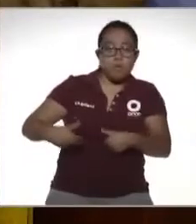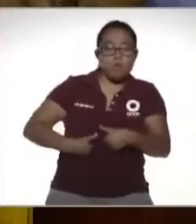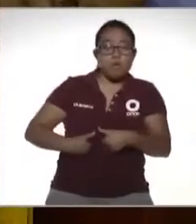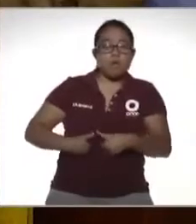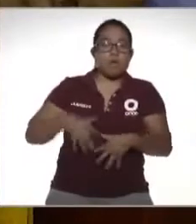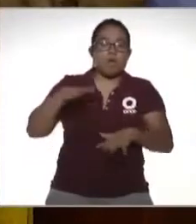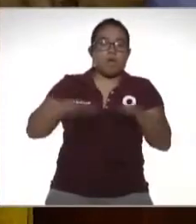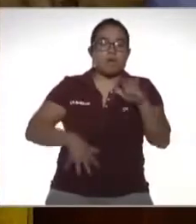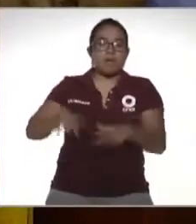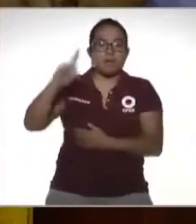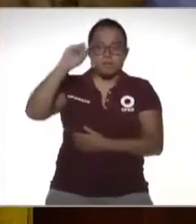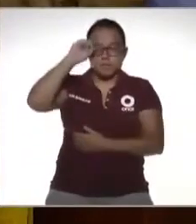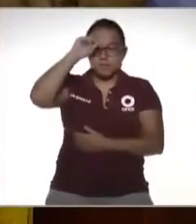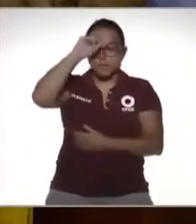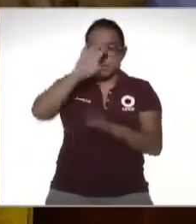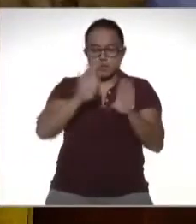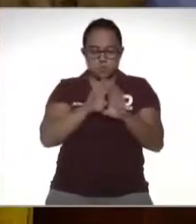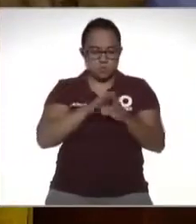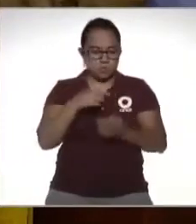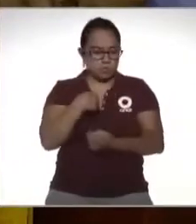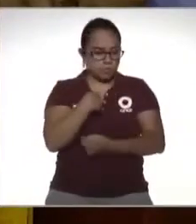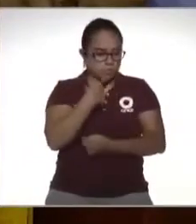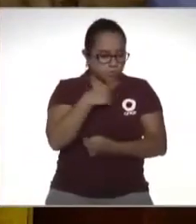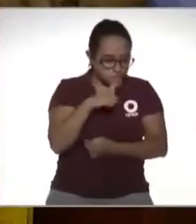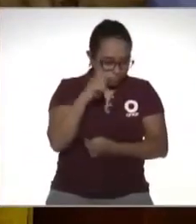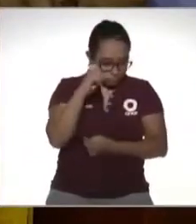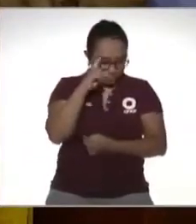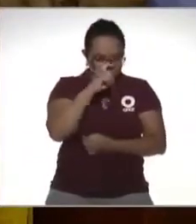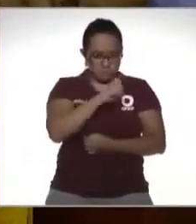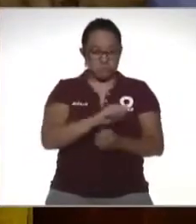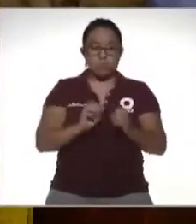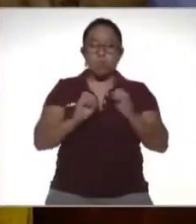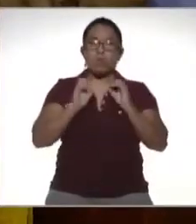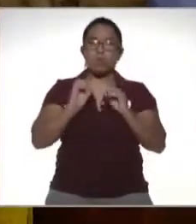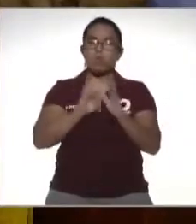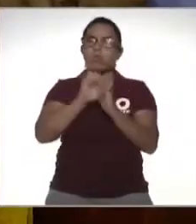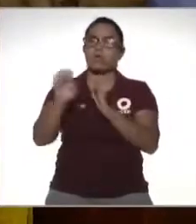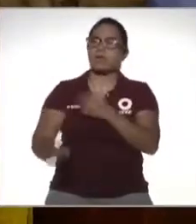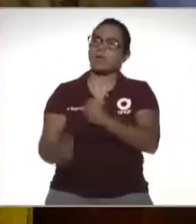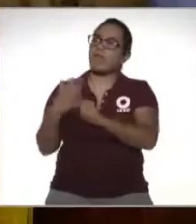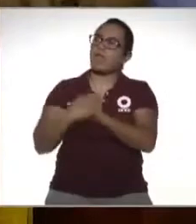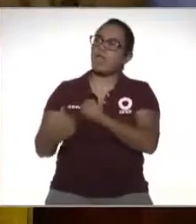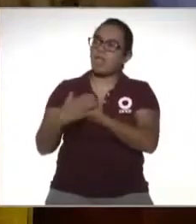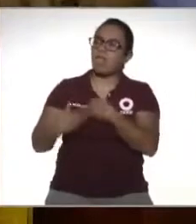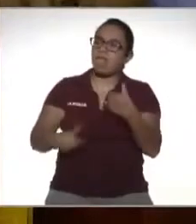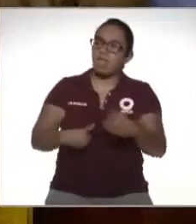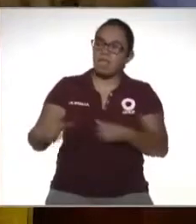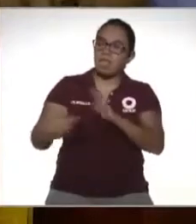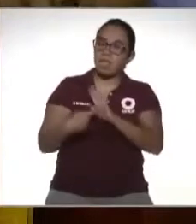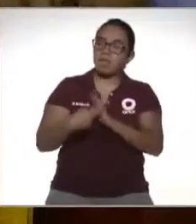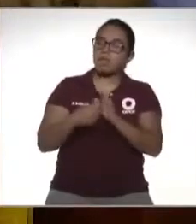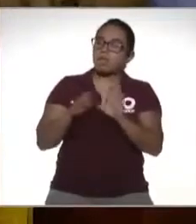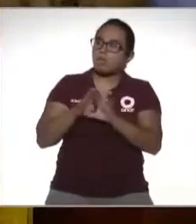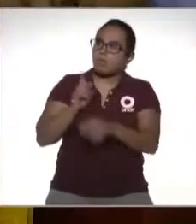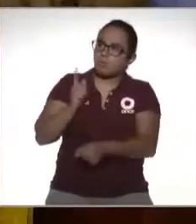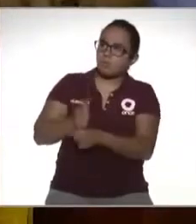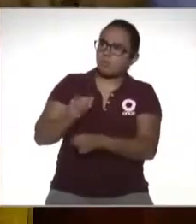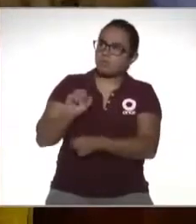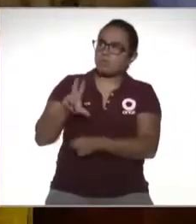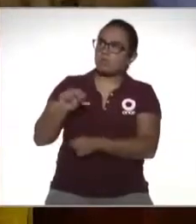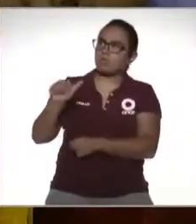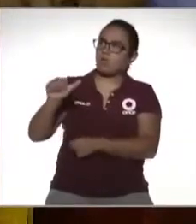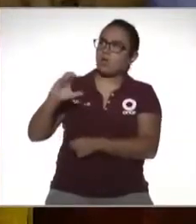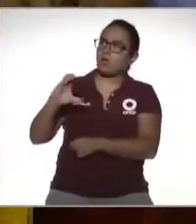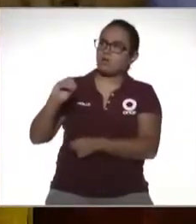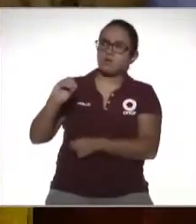estas dificultades para hacer las denuncias también esta dificultad para identificar que son estas situaciones de acoso en el momento en que